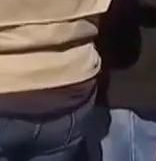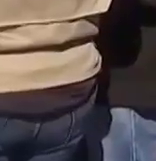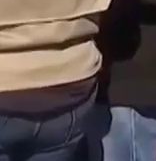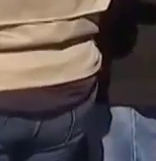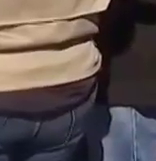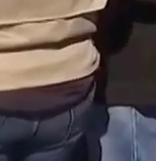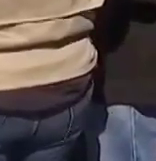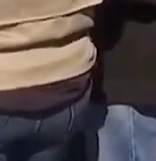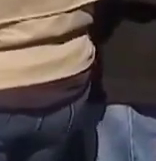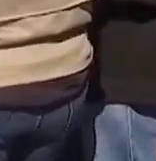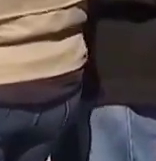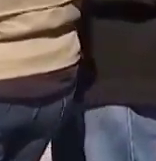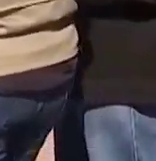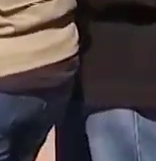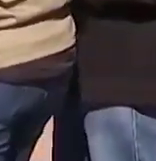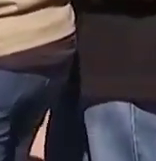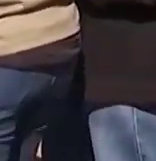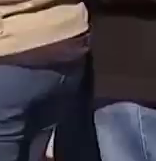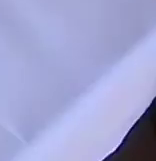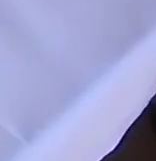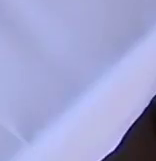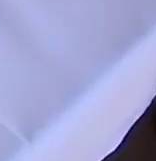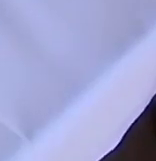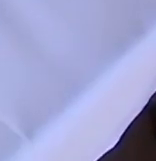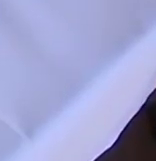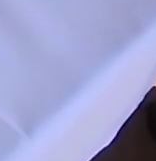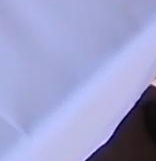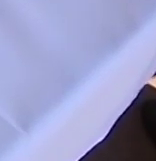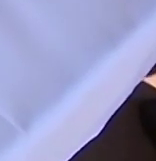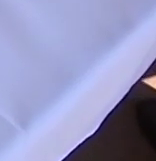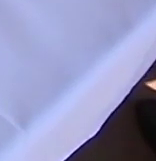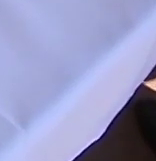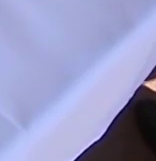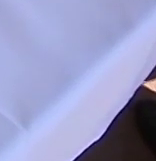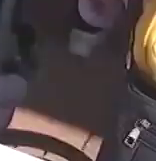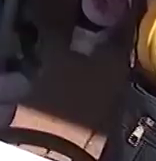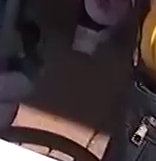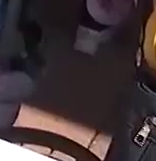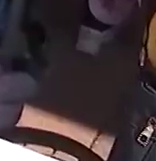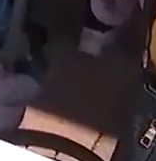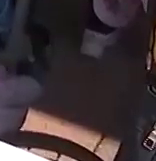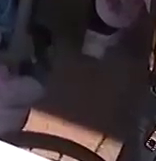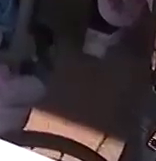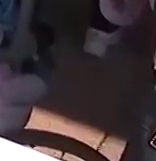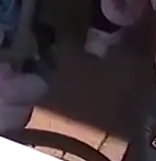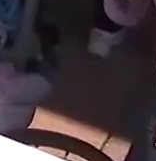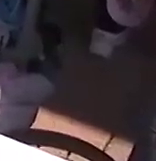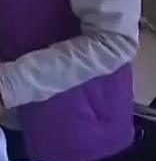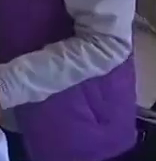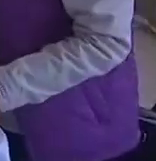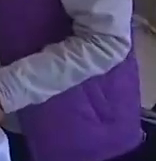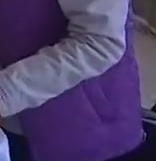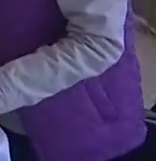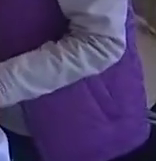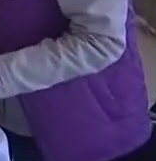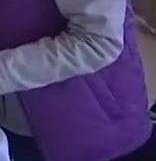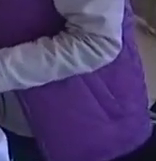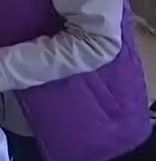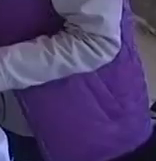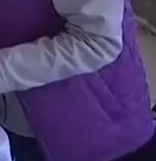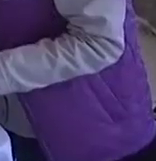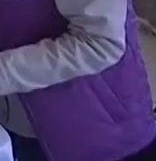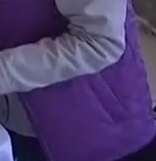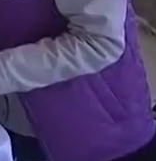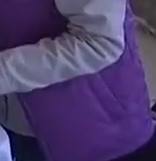Vázquez informó que a la fecha se han inscrito 8.500 mujeres y exhortadas plascaltecas que aún no lo han hecho a